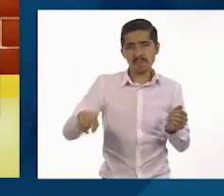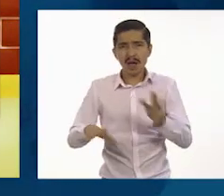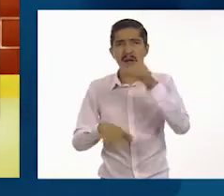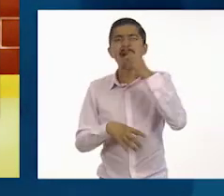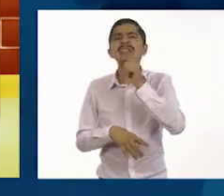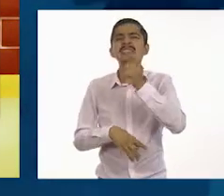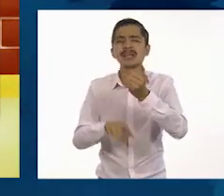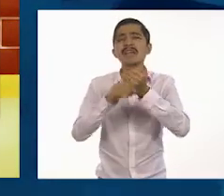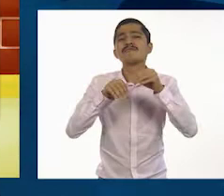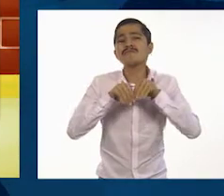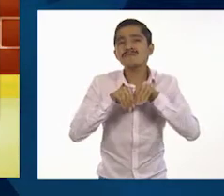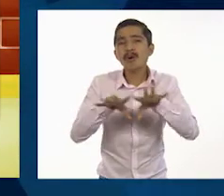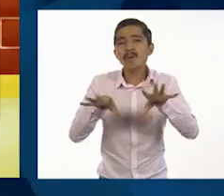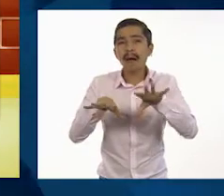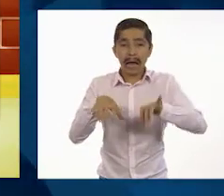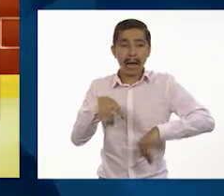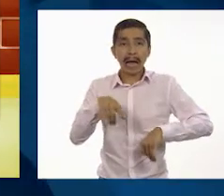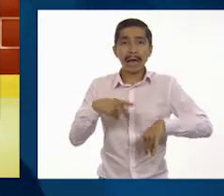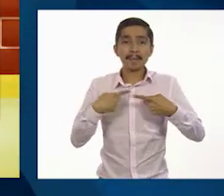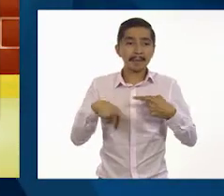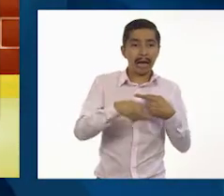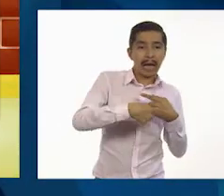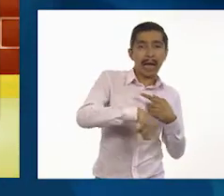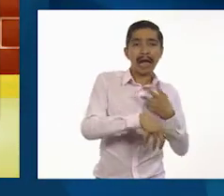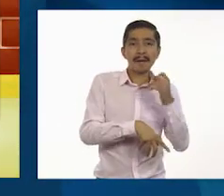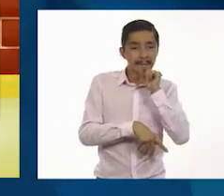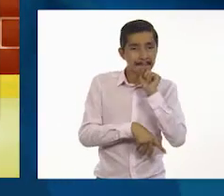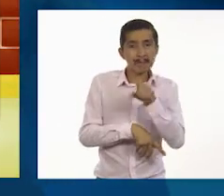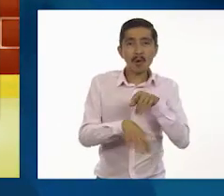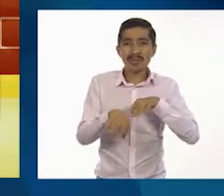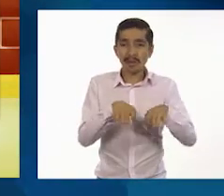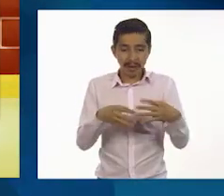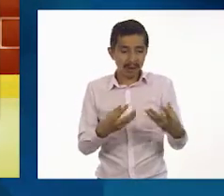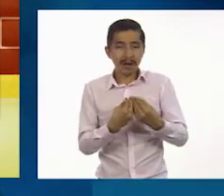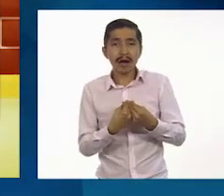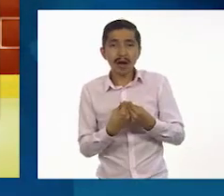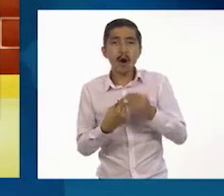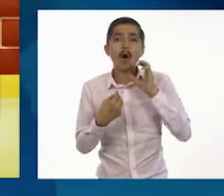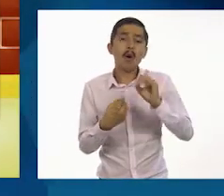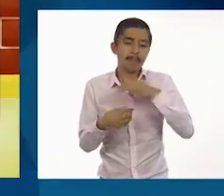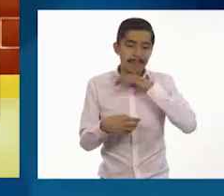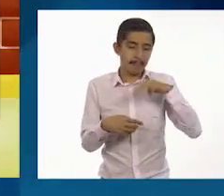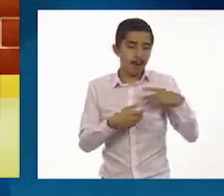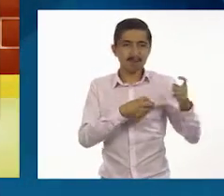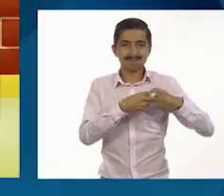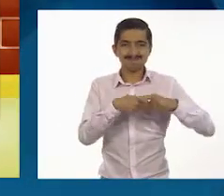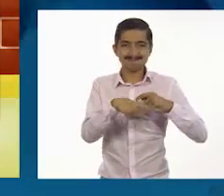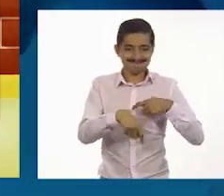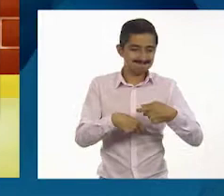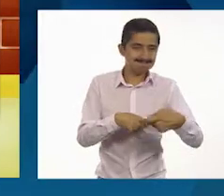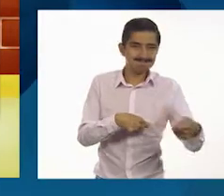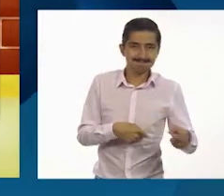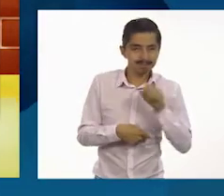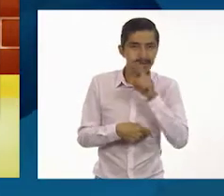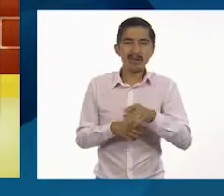proporcionar información de interés a sus miembros o empleados. Por ejemplo, el boletín del